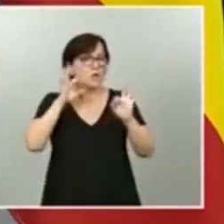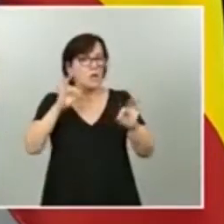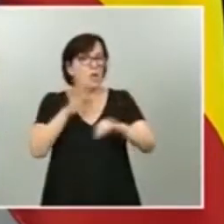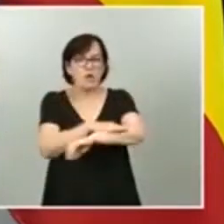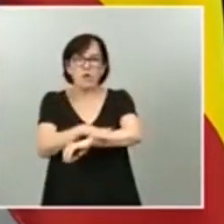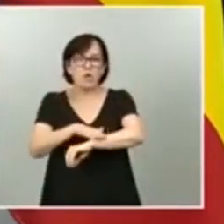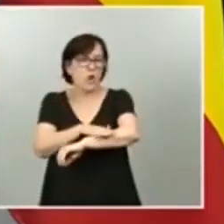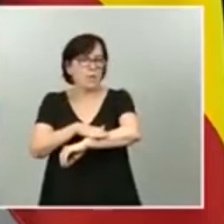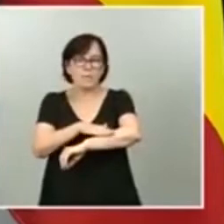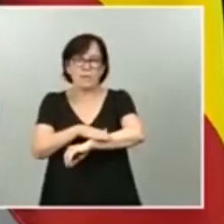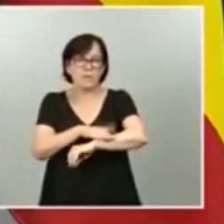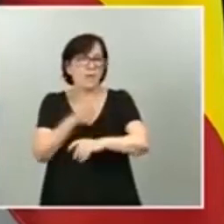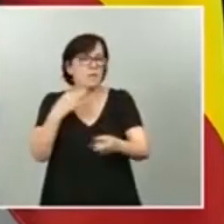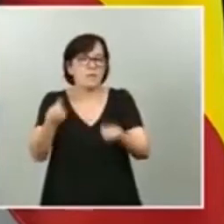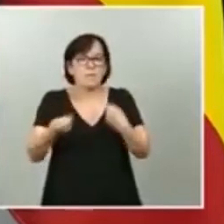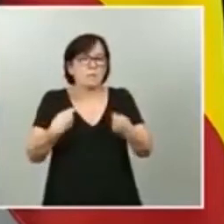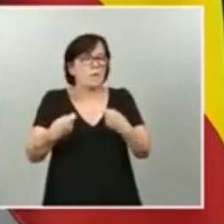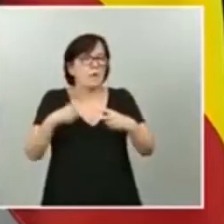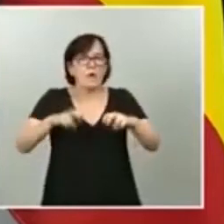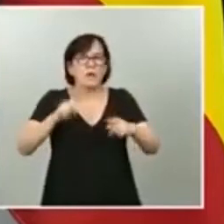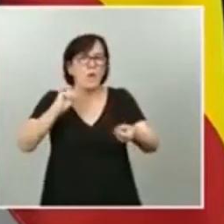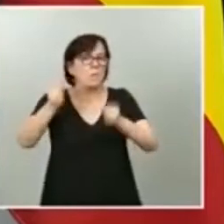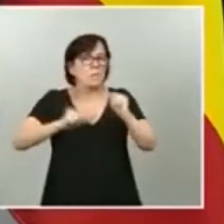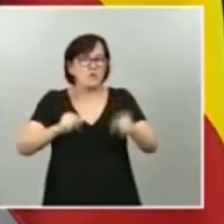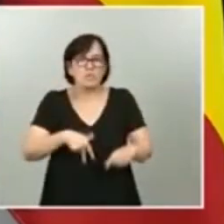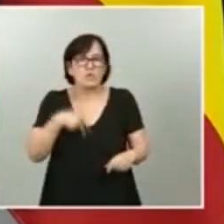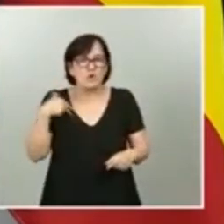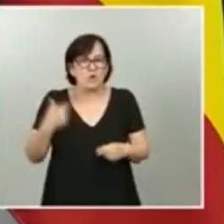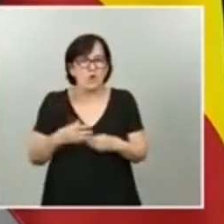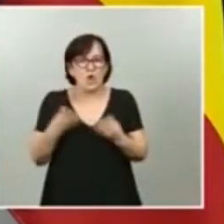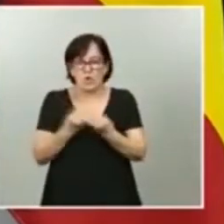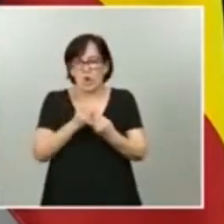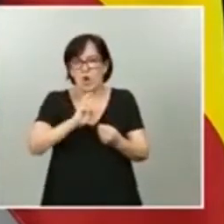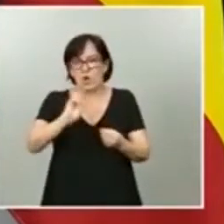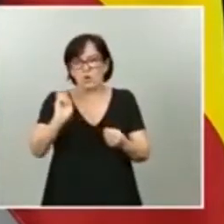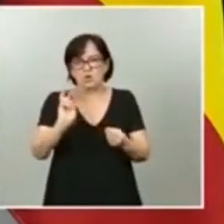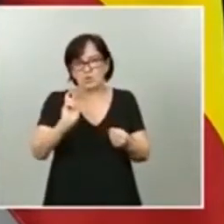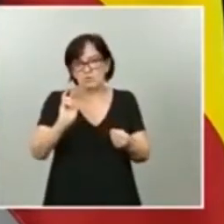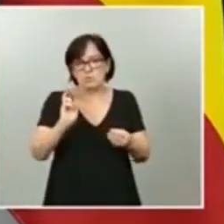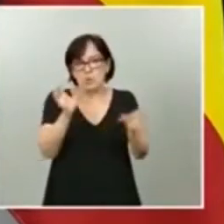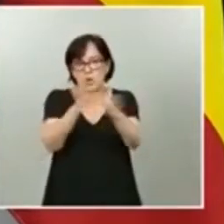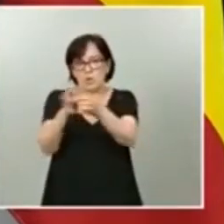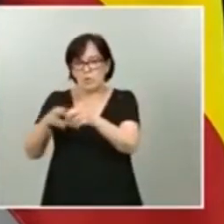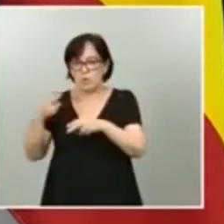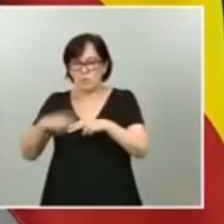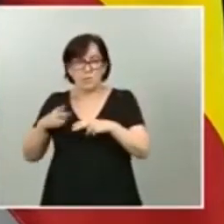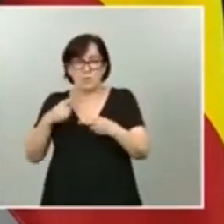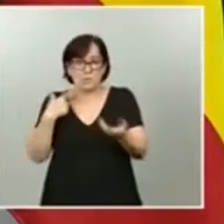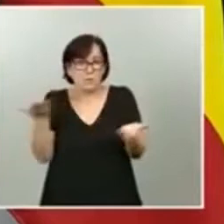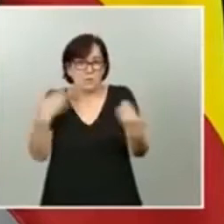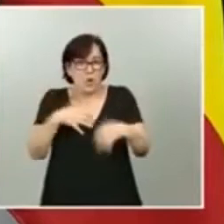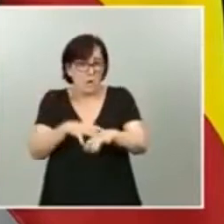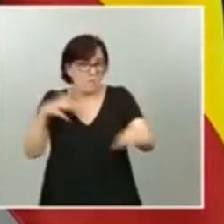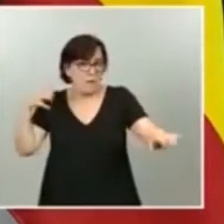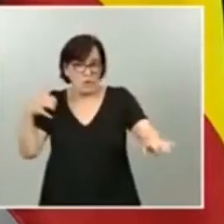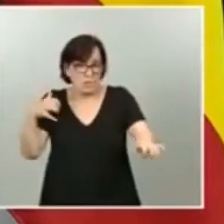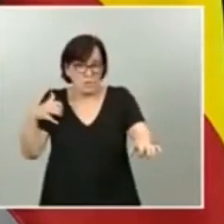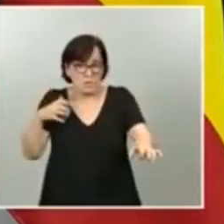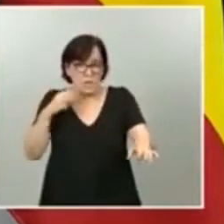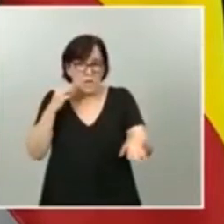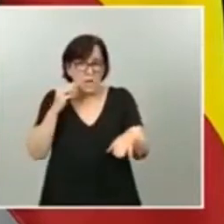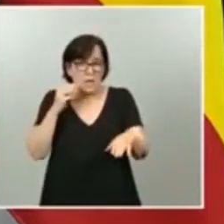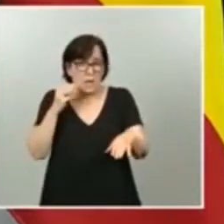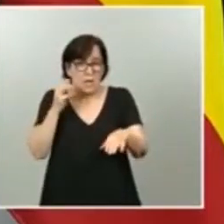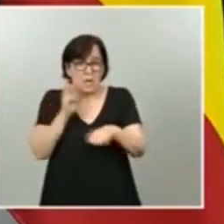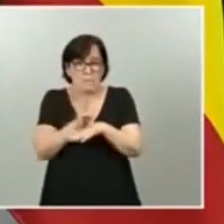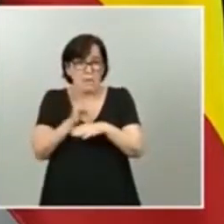que negociar unos presupuestos generales con otras fuerzas políticas porque no tenemos mayoría parlamentaria. Yo creo que la obligación del gobierno